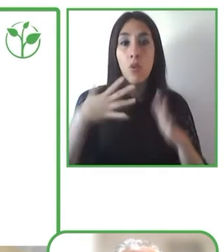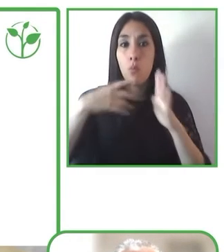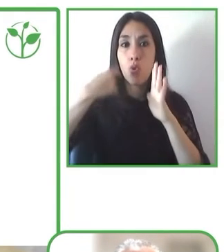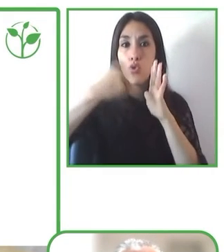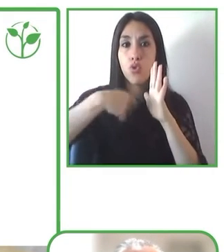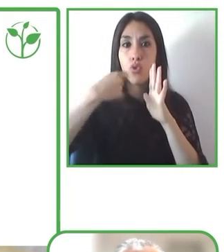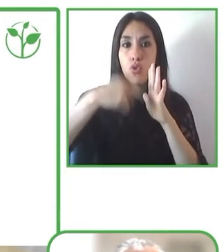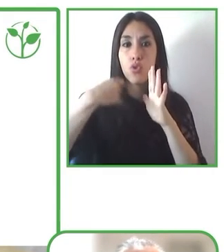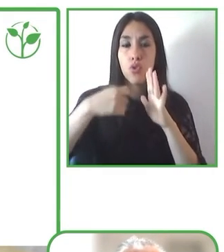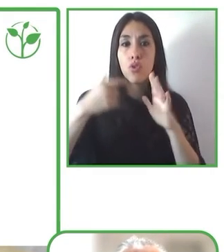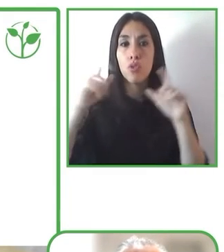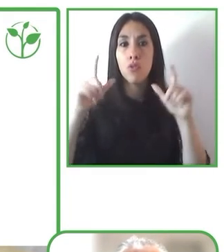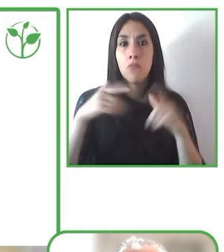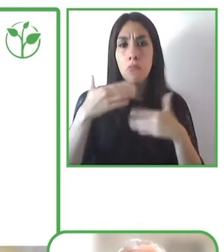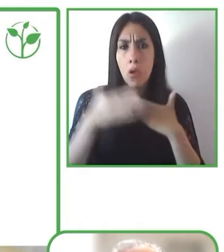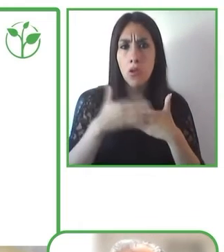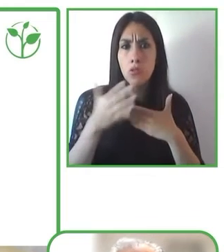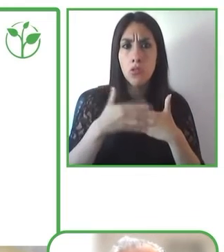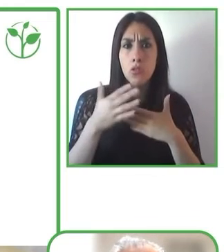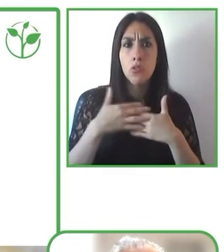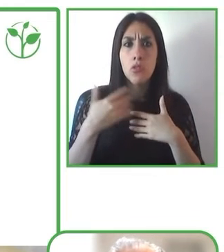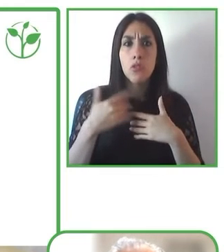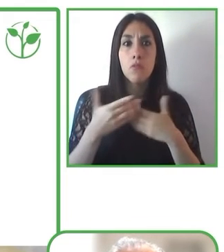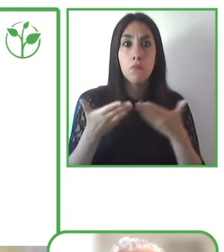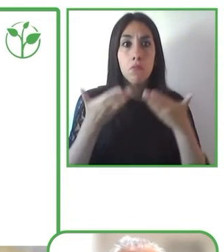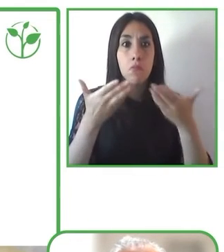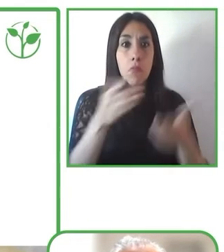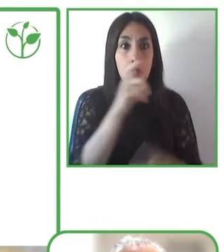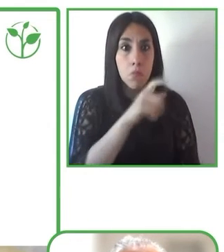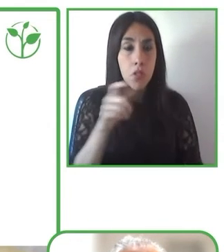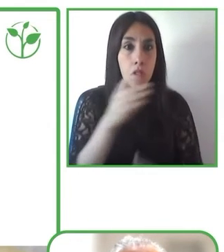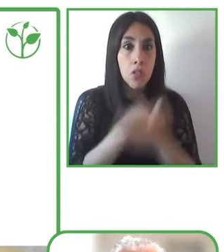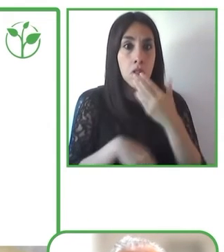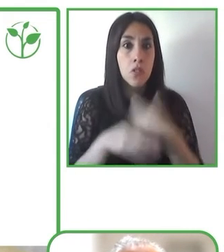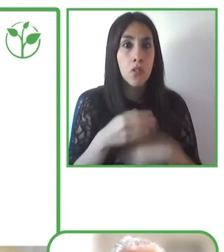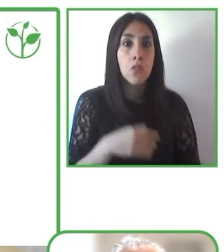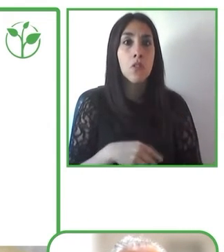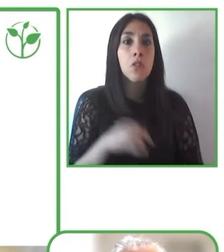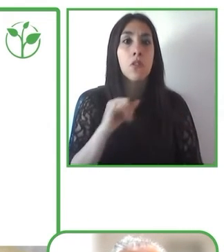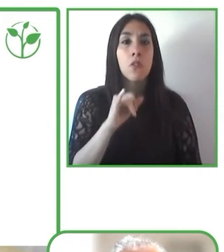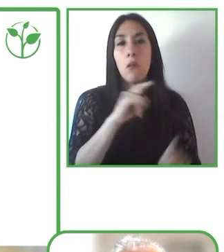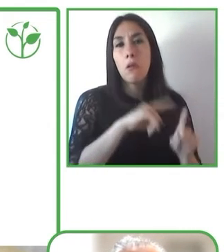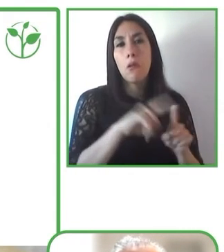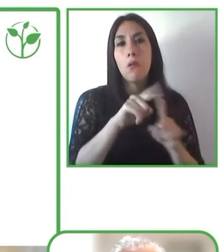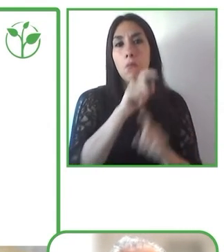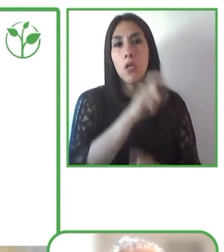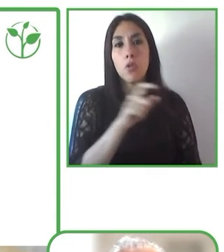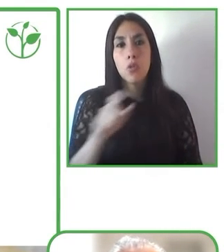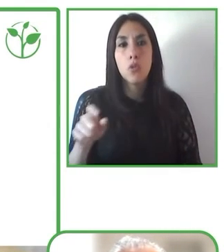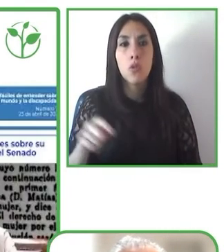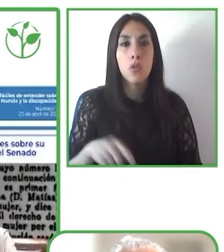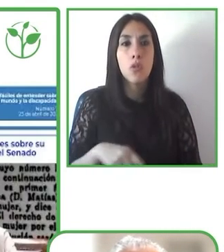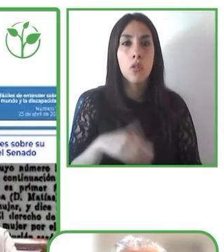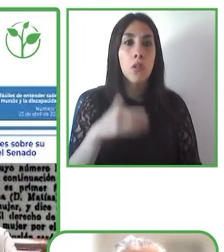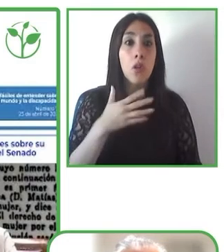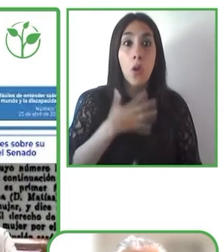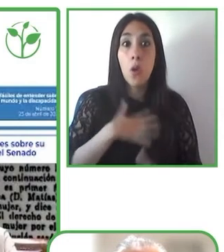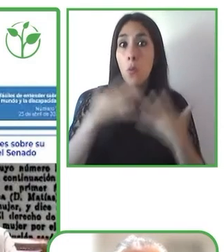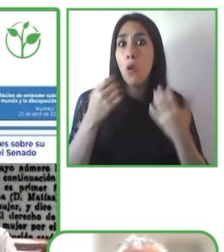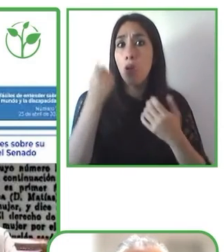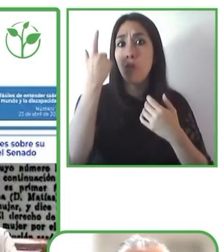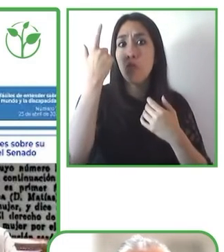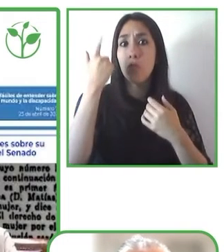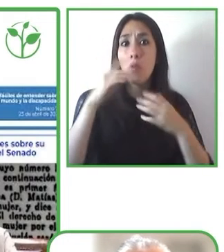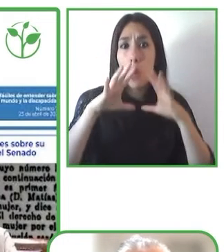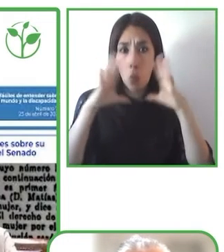discapacidad intelectual y para otras personas que quieran comprender el mundo y acceder a la información de una